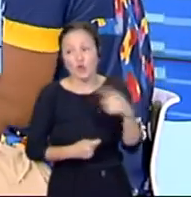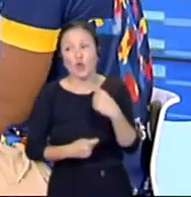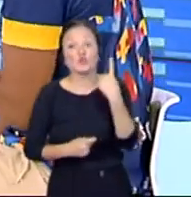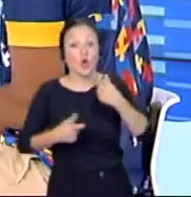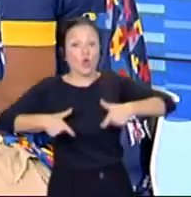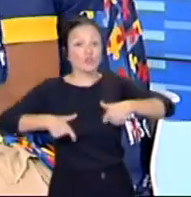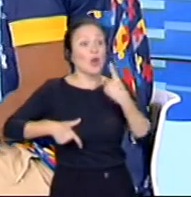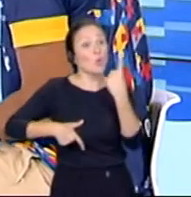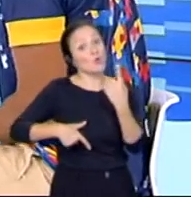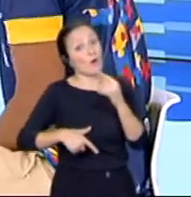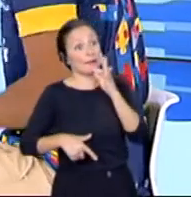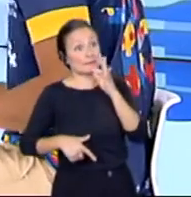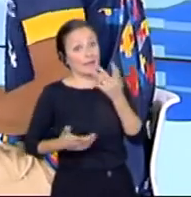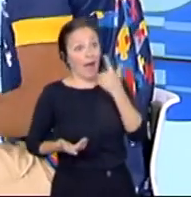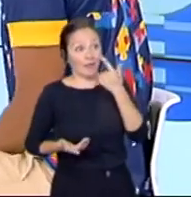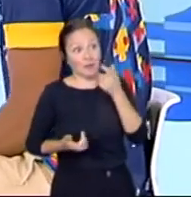disponible, esperando a alguien.